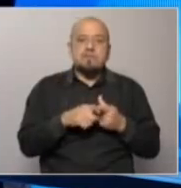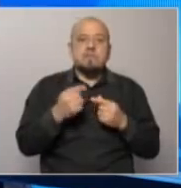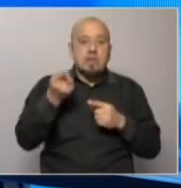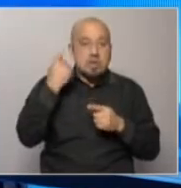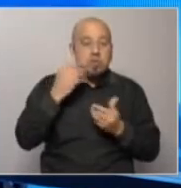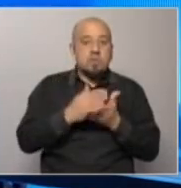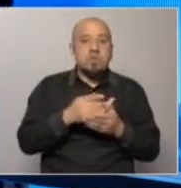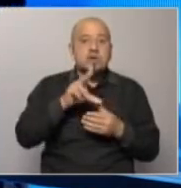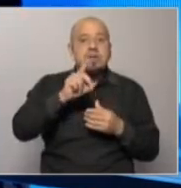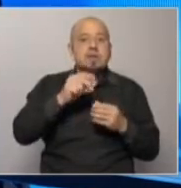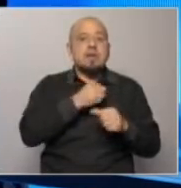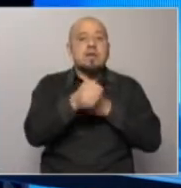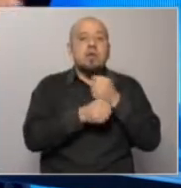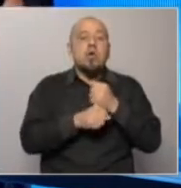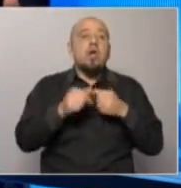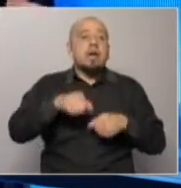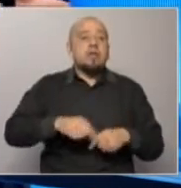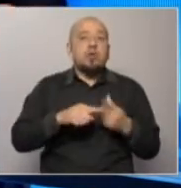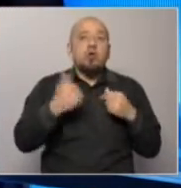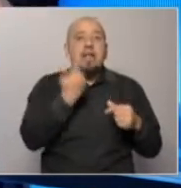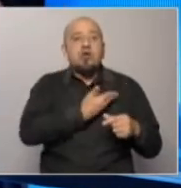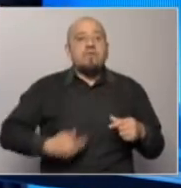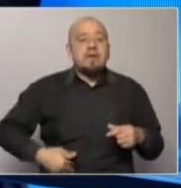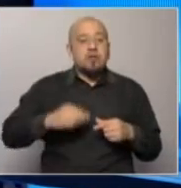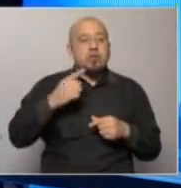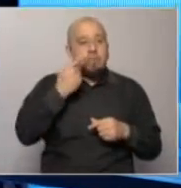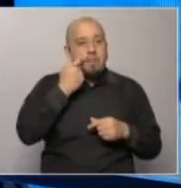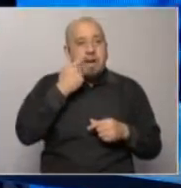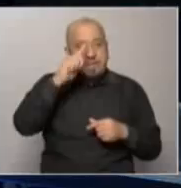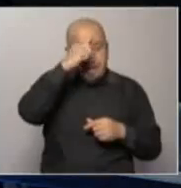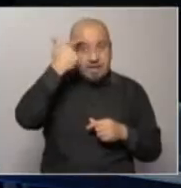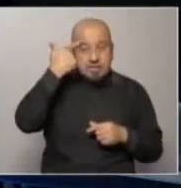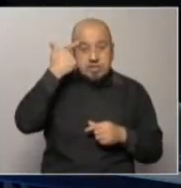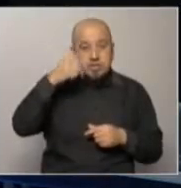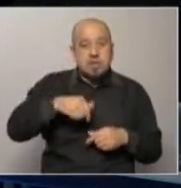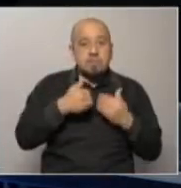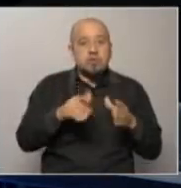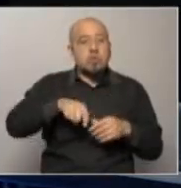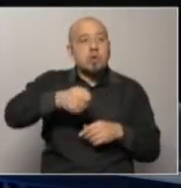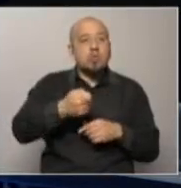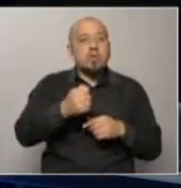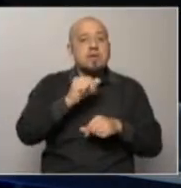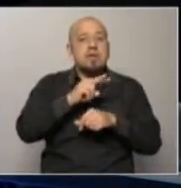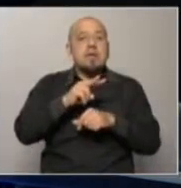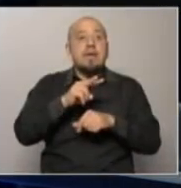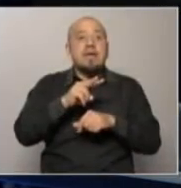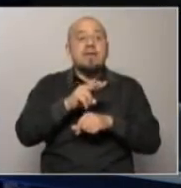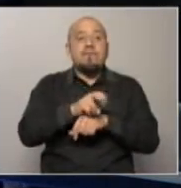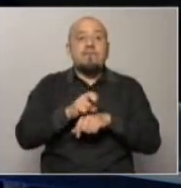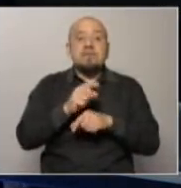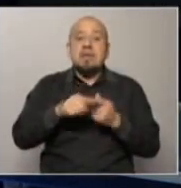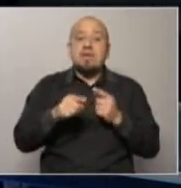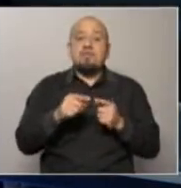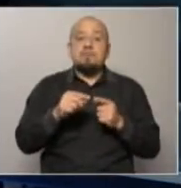30 años recién Daniel Chaschetti decía bueno esto el gobierno de la calle Herrera inició en ese caso con un injusto fiscal de gasto de impuestos esas son las dos cosas